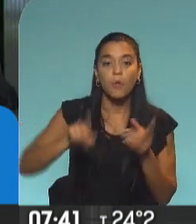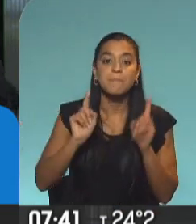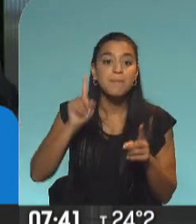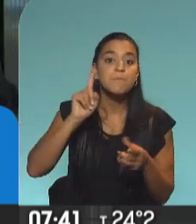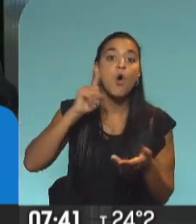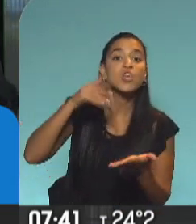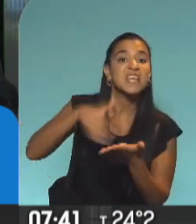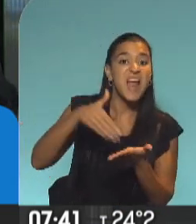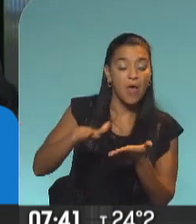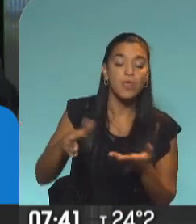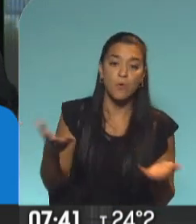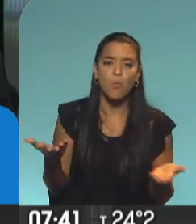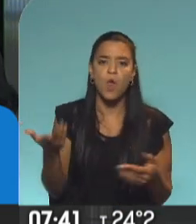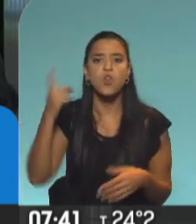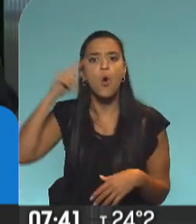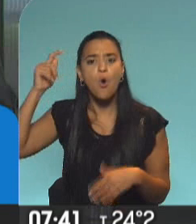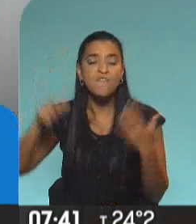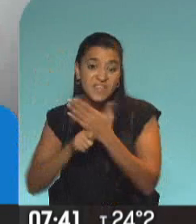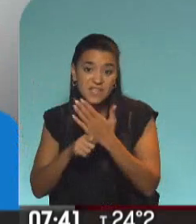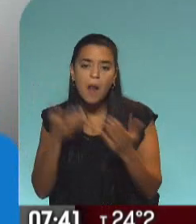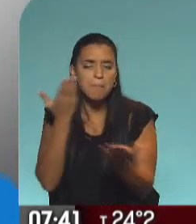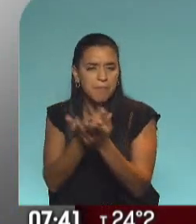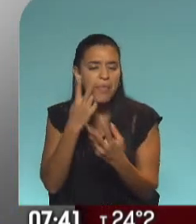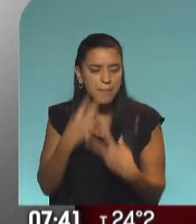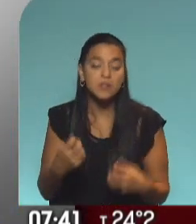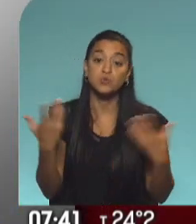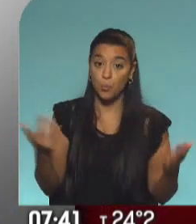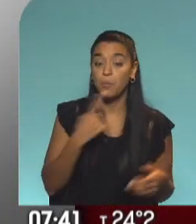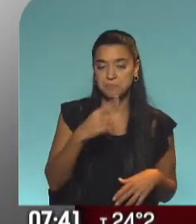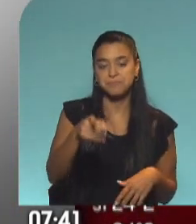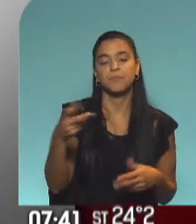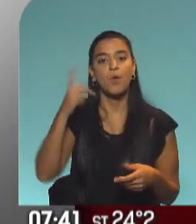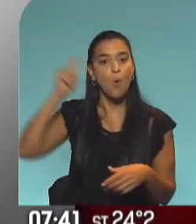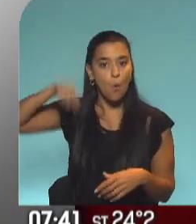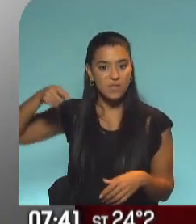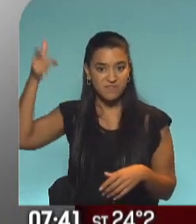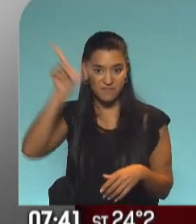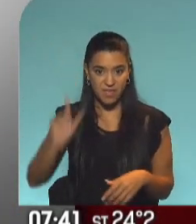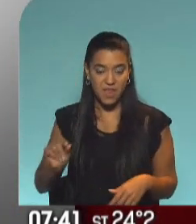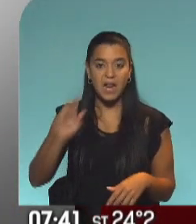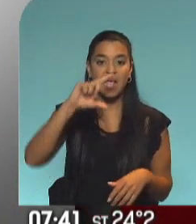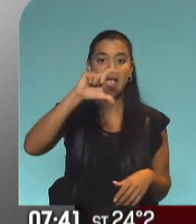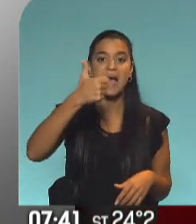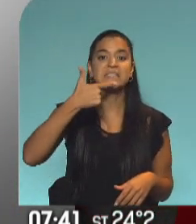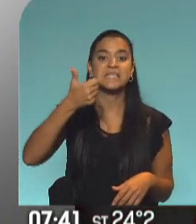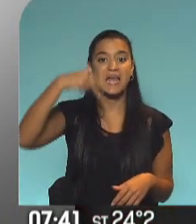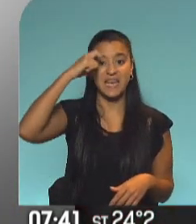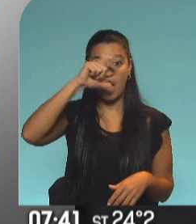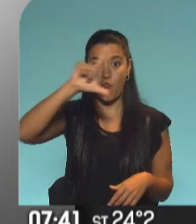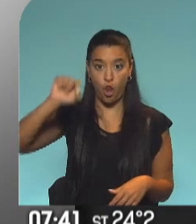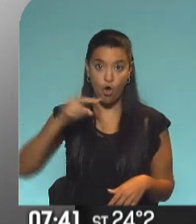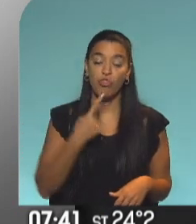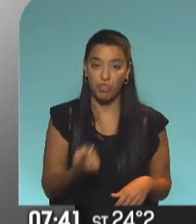Inadi. Marijuán pidió la indagatoria y esto que vas a ver es lo que resolvió el juez federal Sebastián Casanero. Consideró